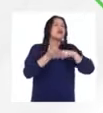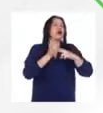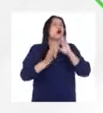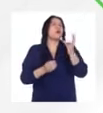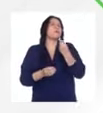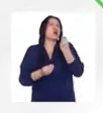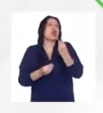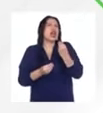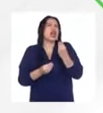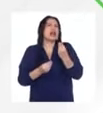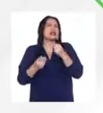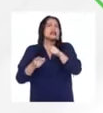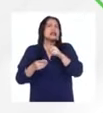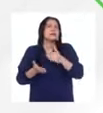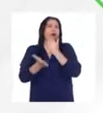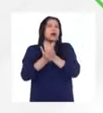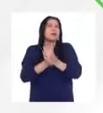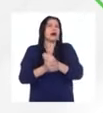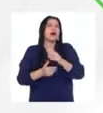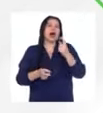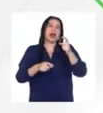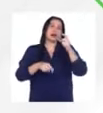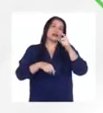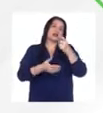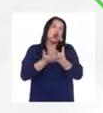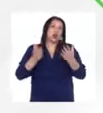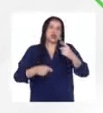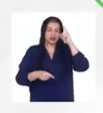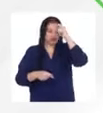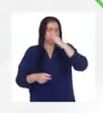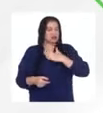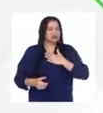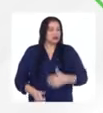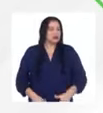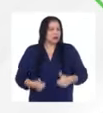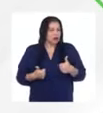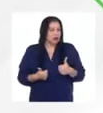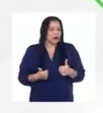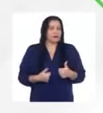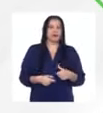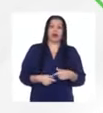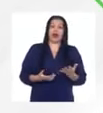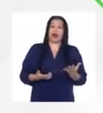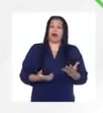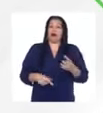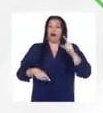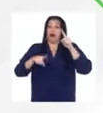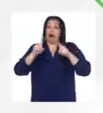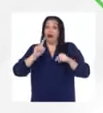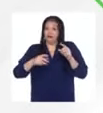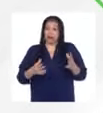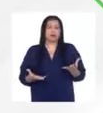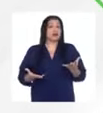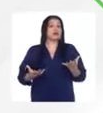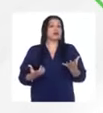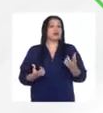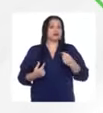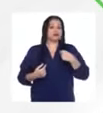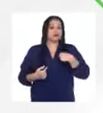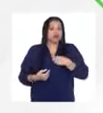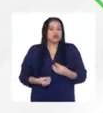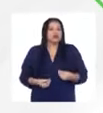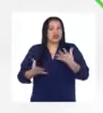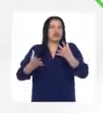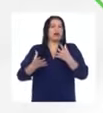y a los momentos difíciles en nuestra vida. Hay muchas ocasiones en donde le atribuimos significados